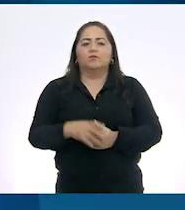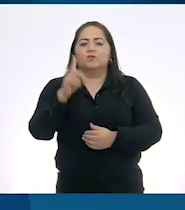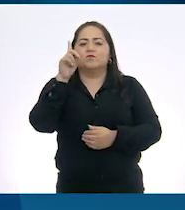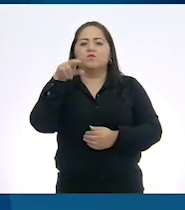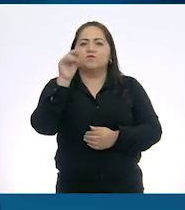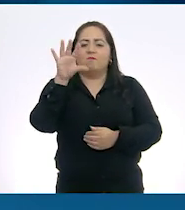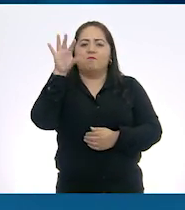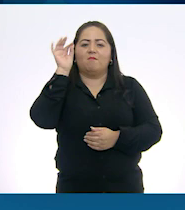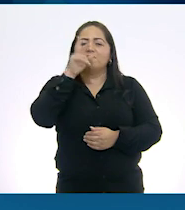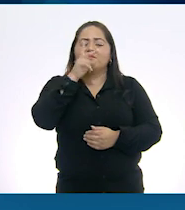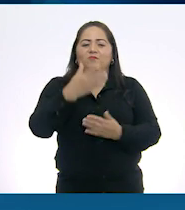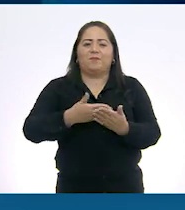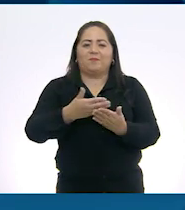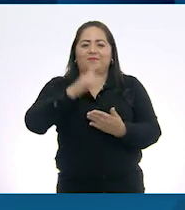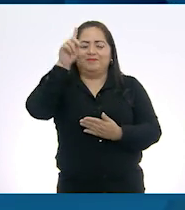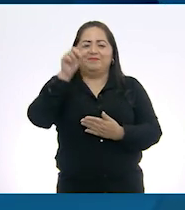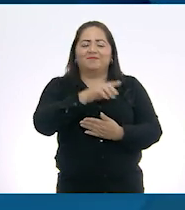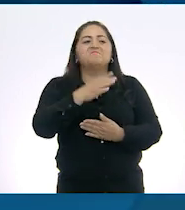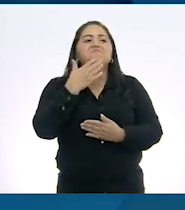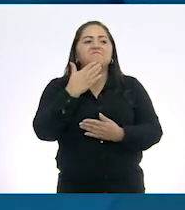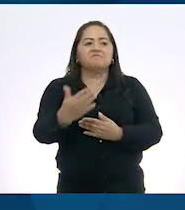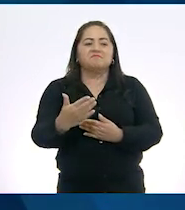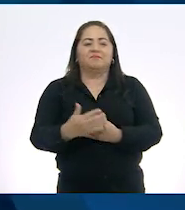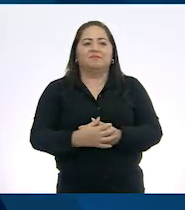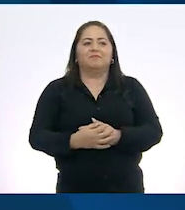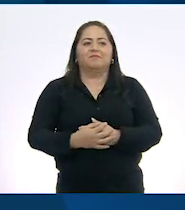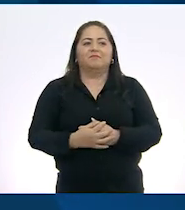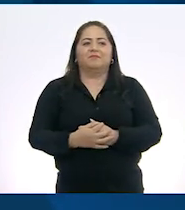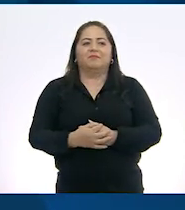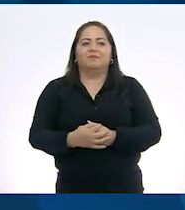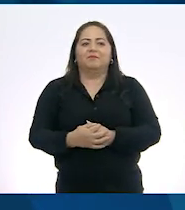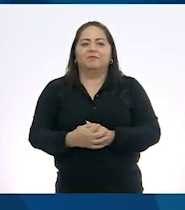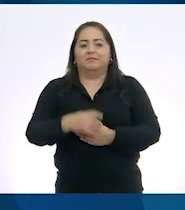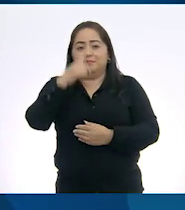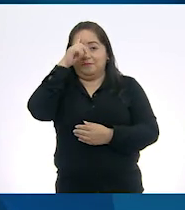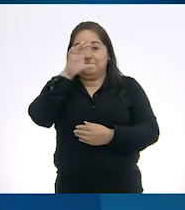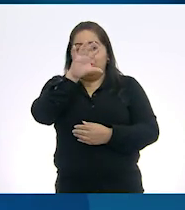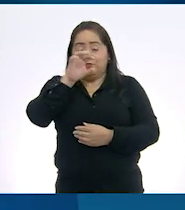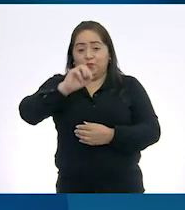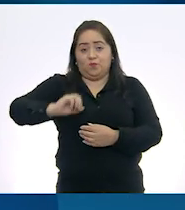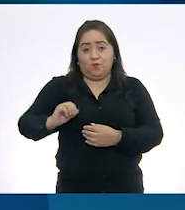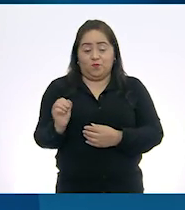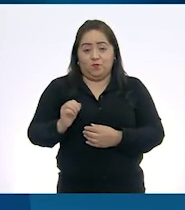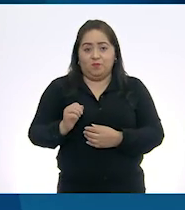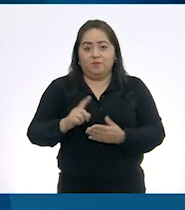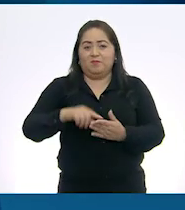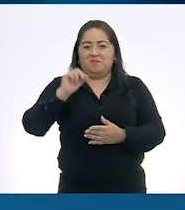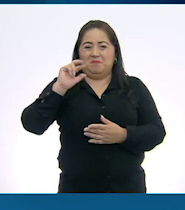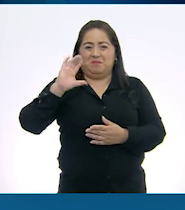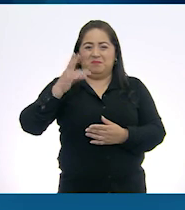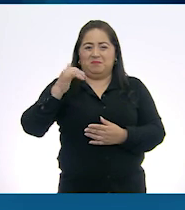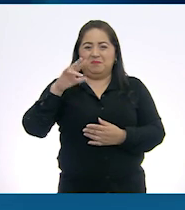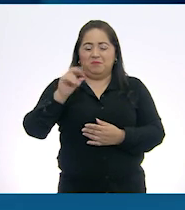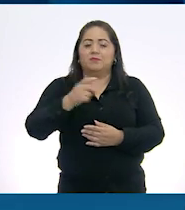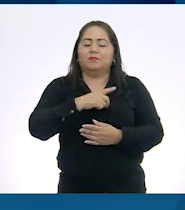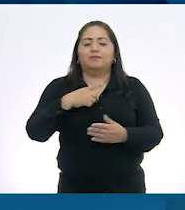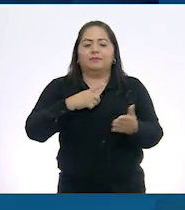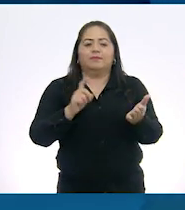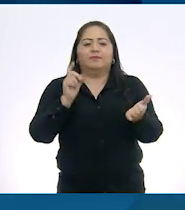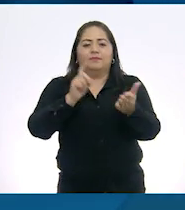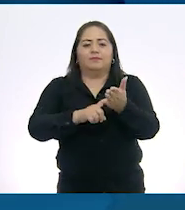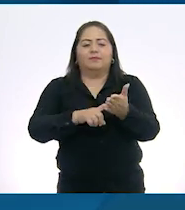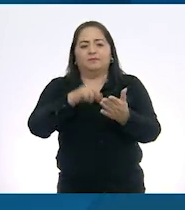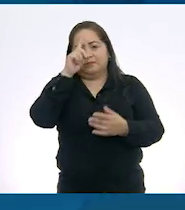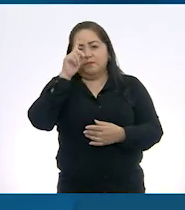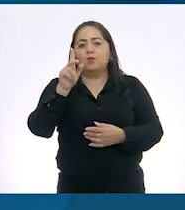uno, y me dice, ¡Bien! Para guardar el archivo, le tengo que dar a